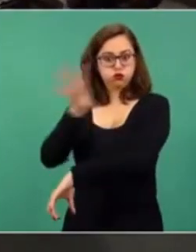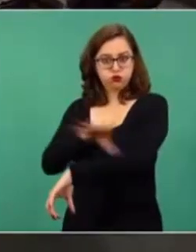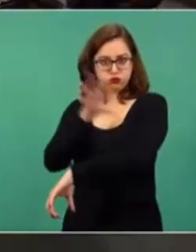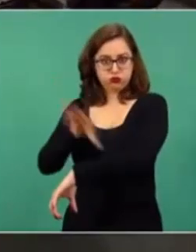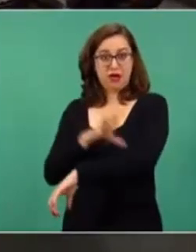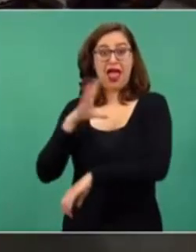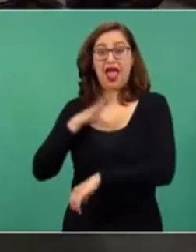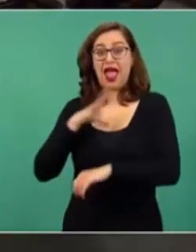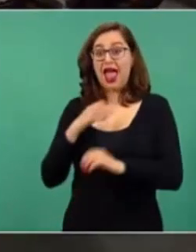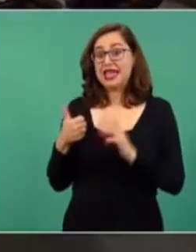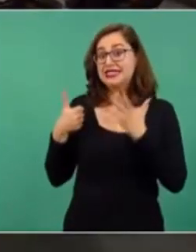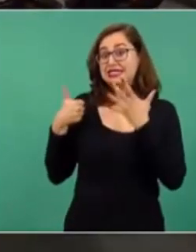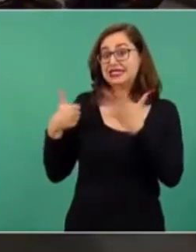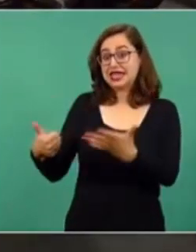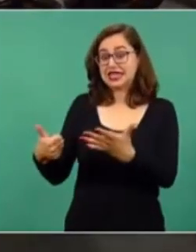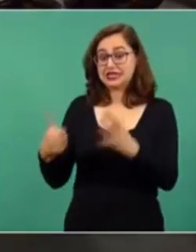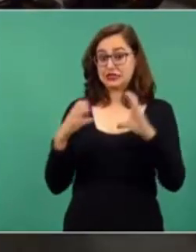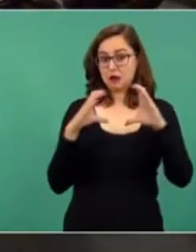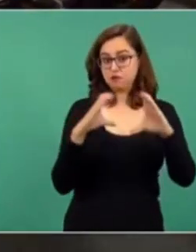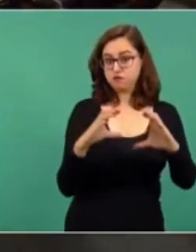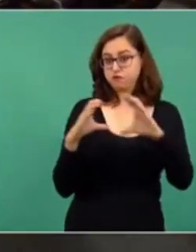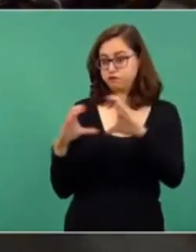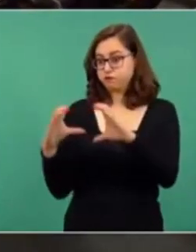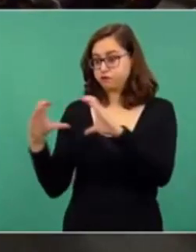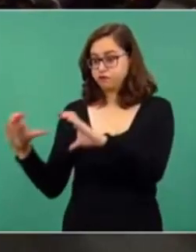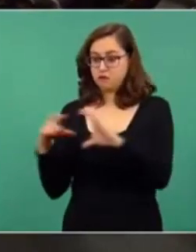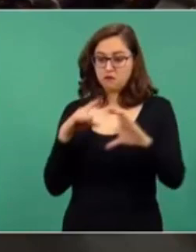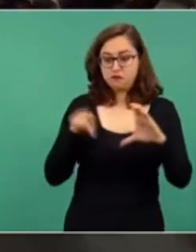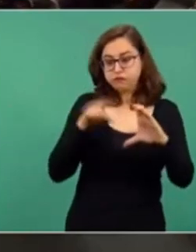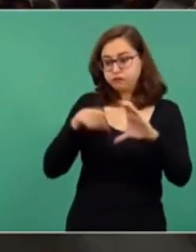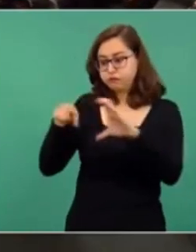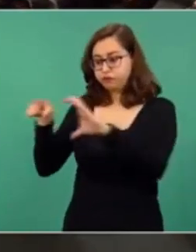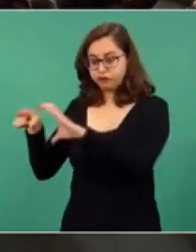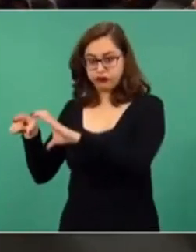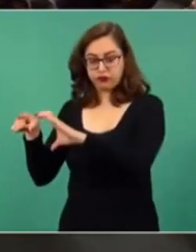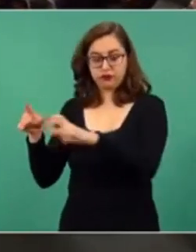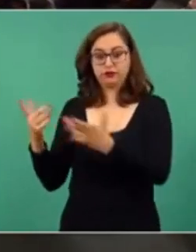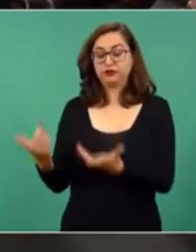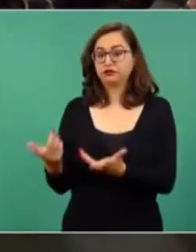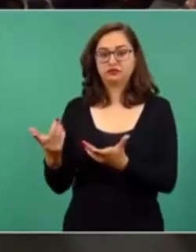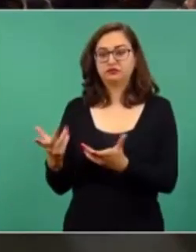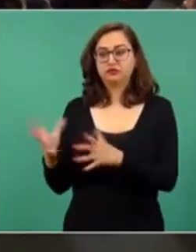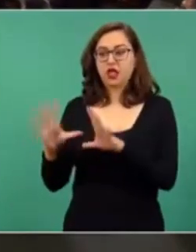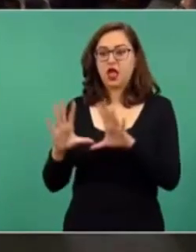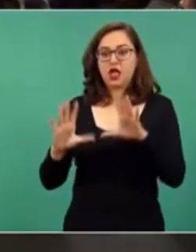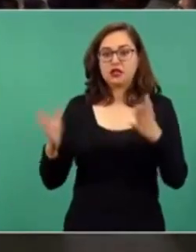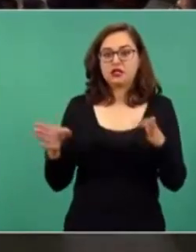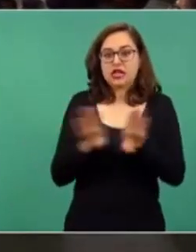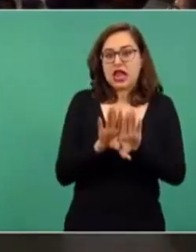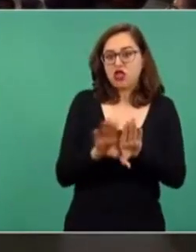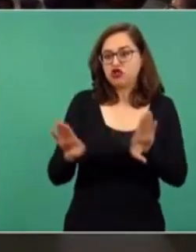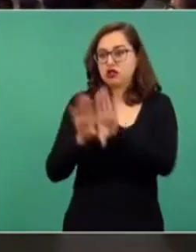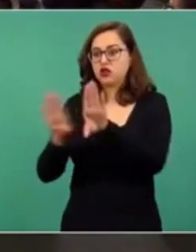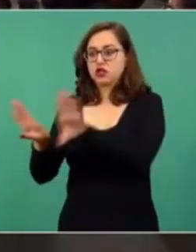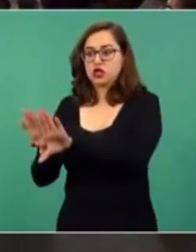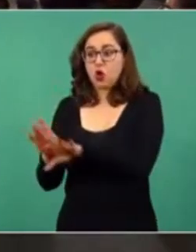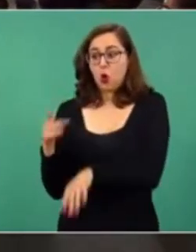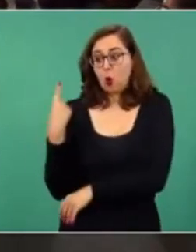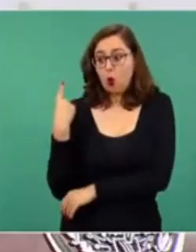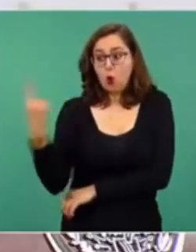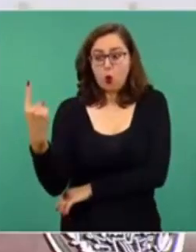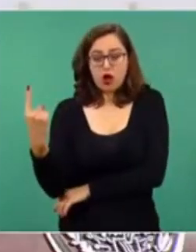les permitían sólo operar una. Entonces, ¿qué